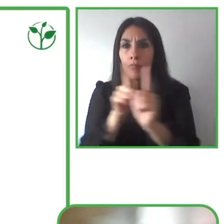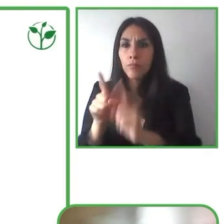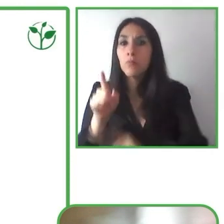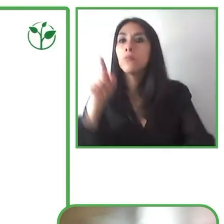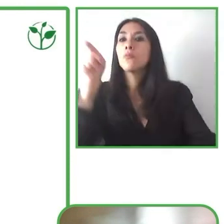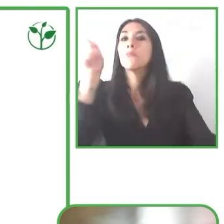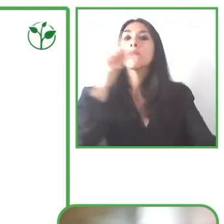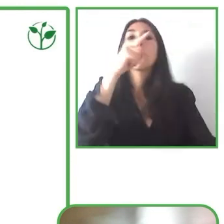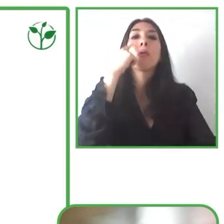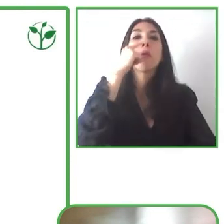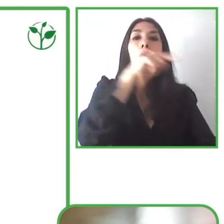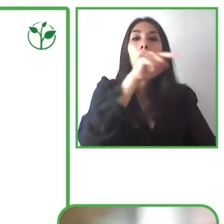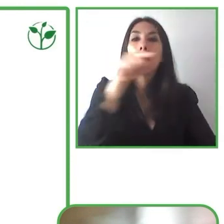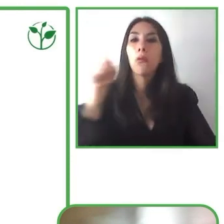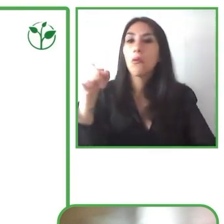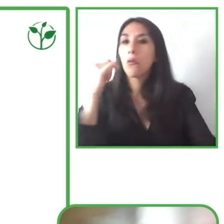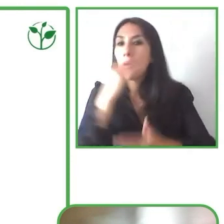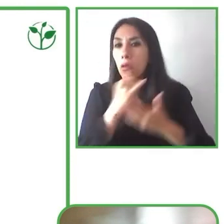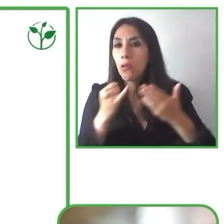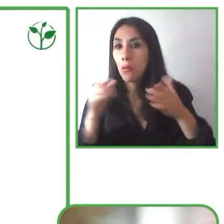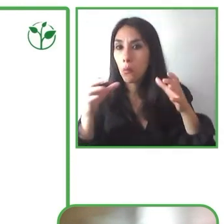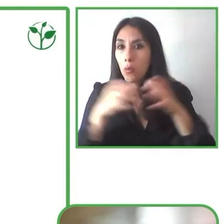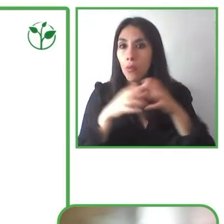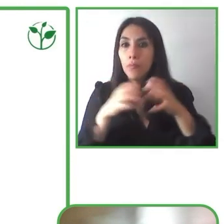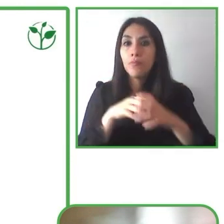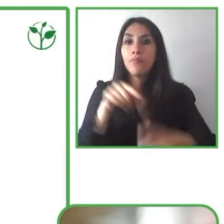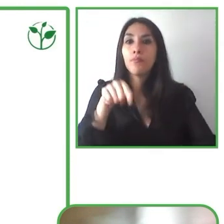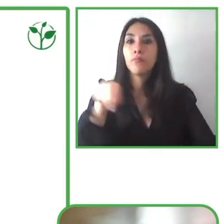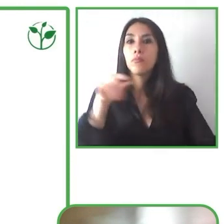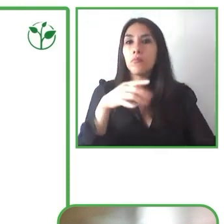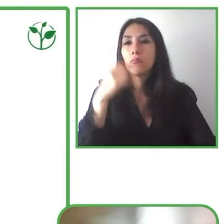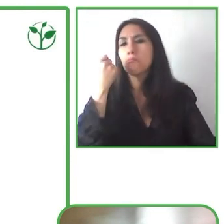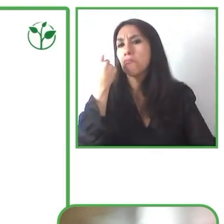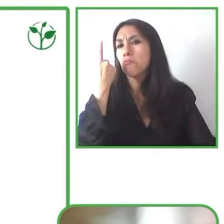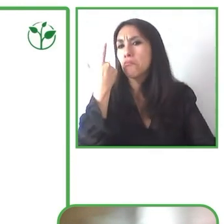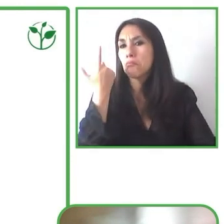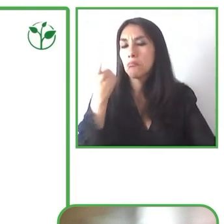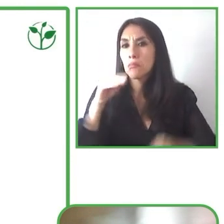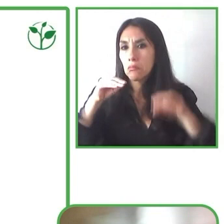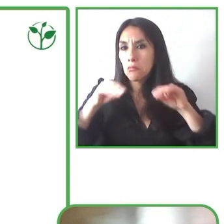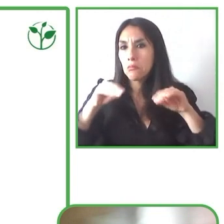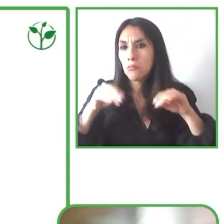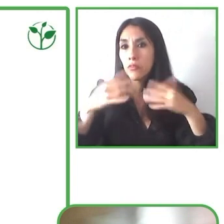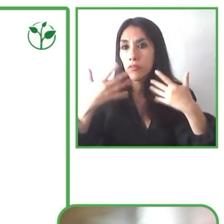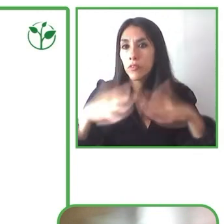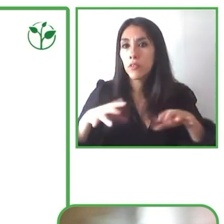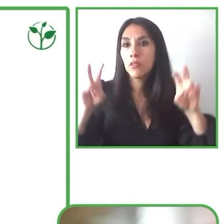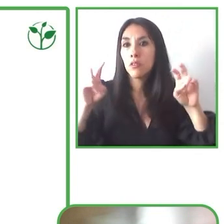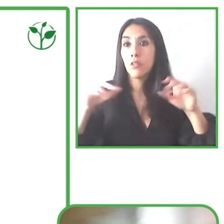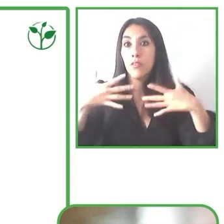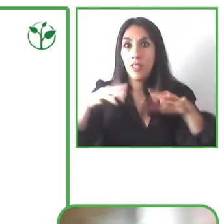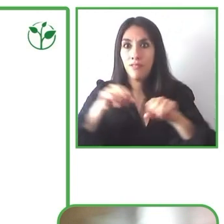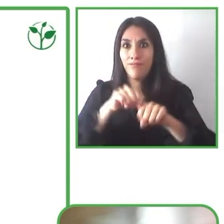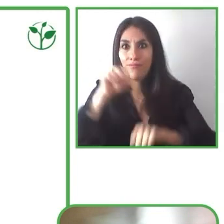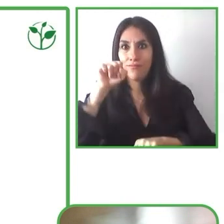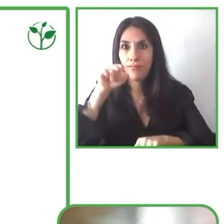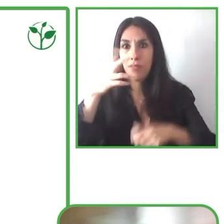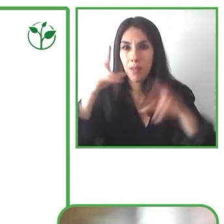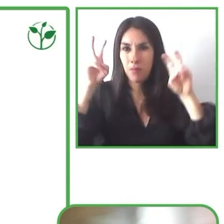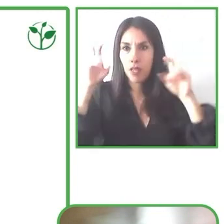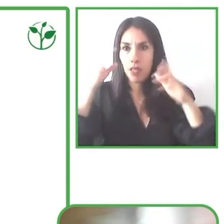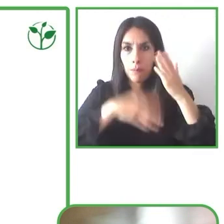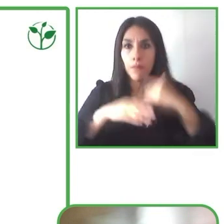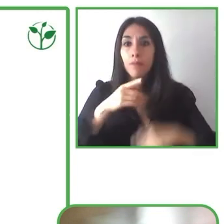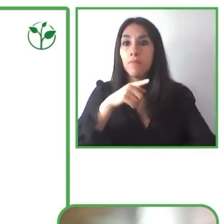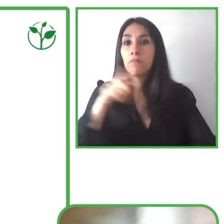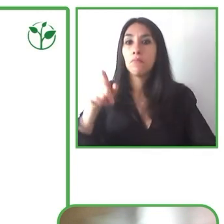en atención a personas con discapacidad de tal manera que podrán adaptar el contenido y sus enseñanzas a las necesidades de sus